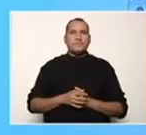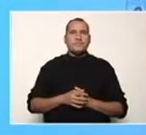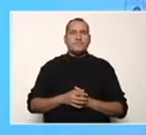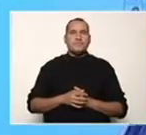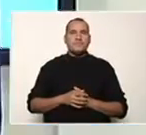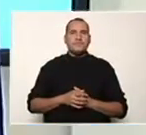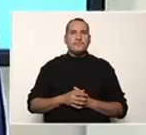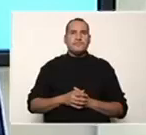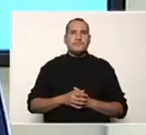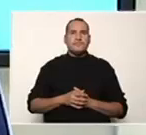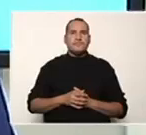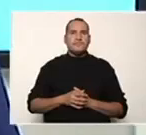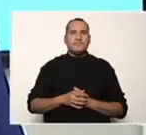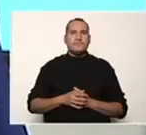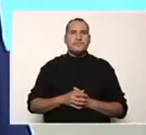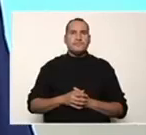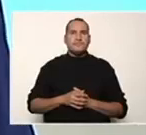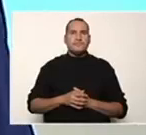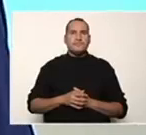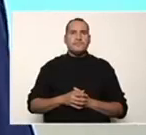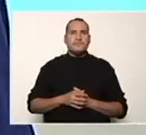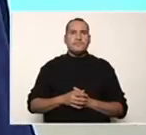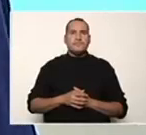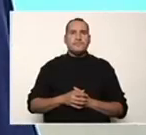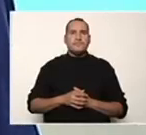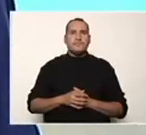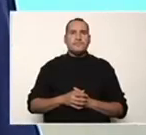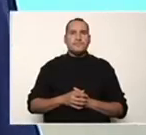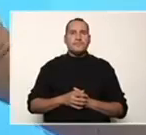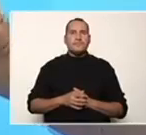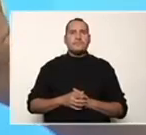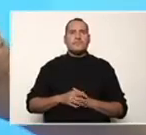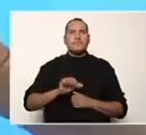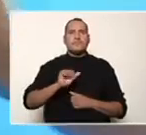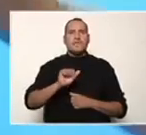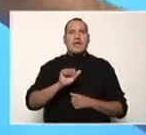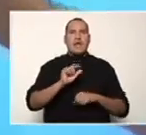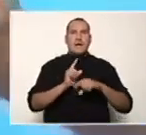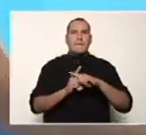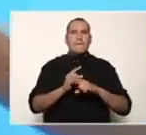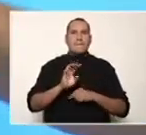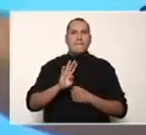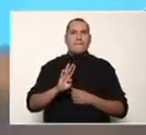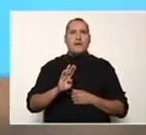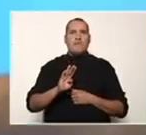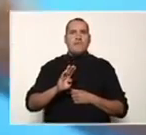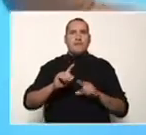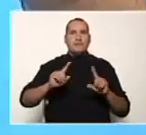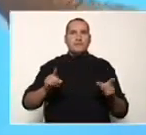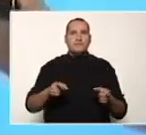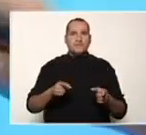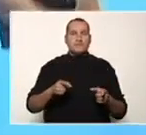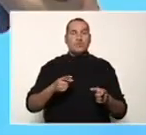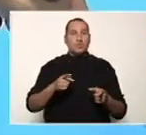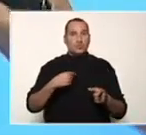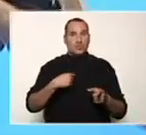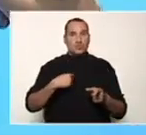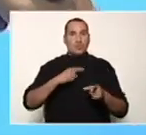Y tiene esta forma, a más b por